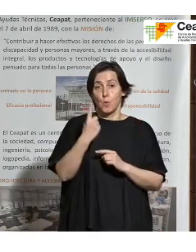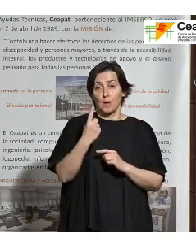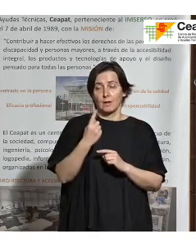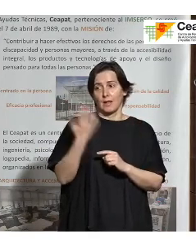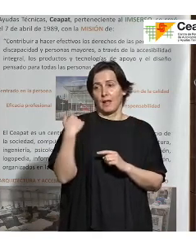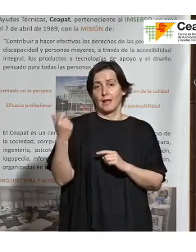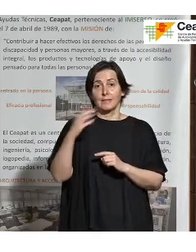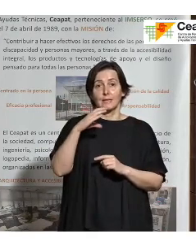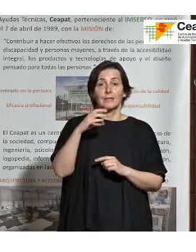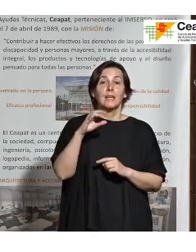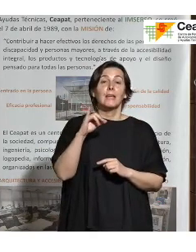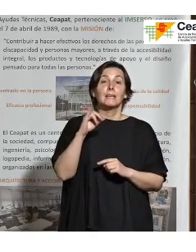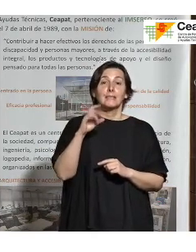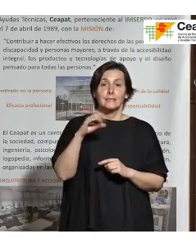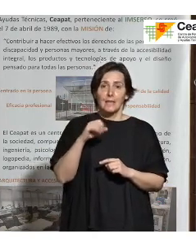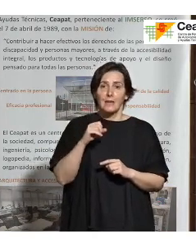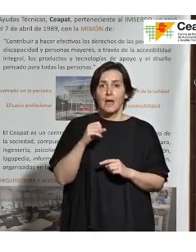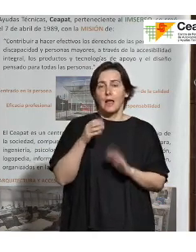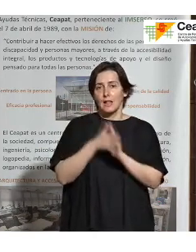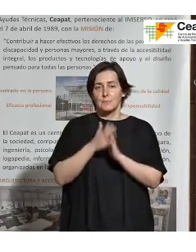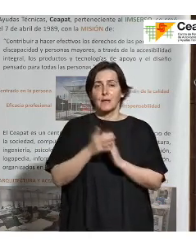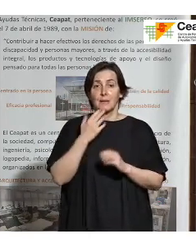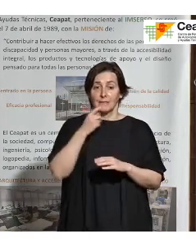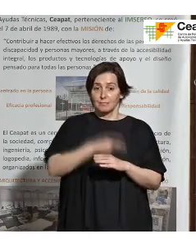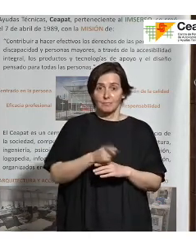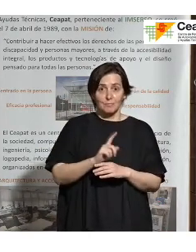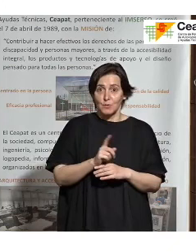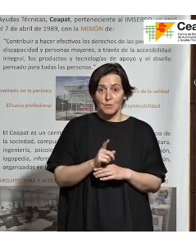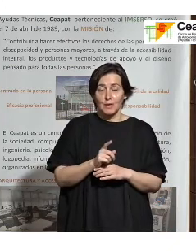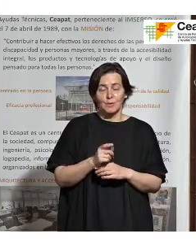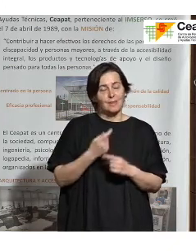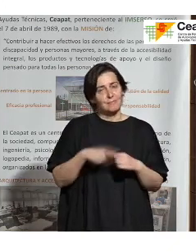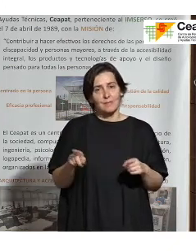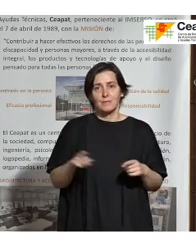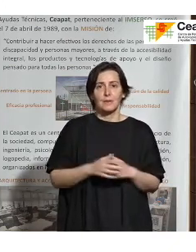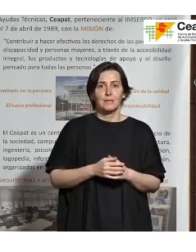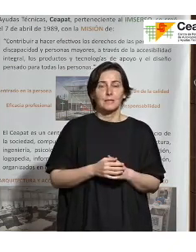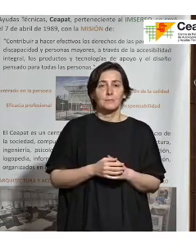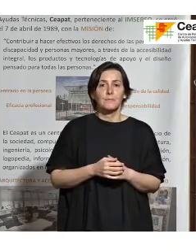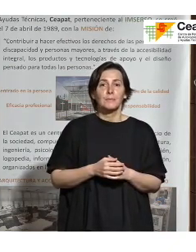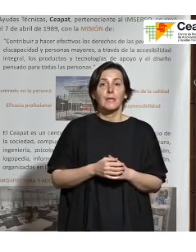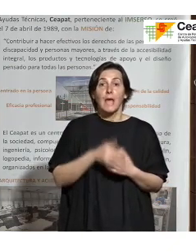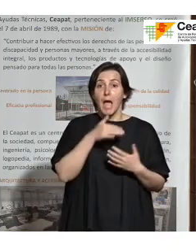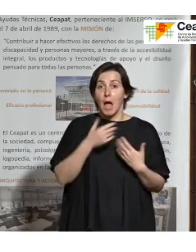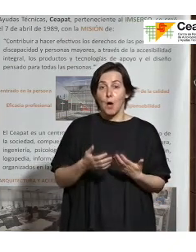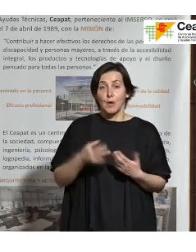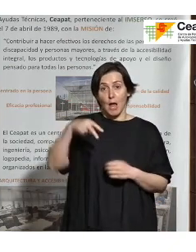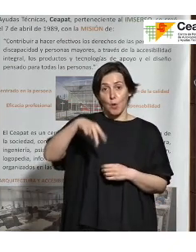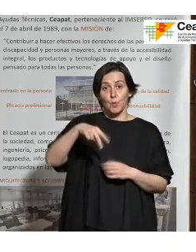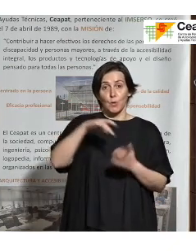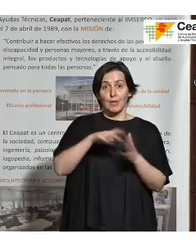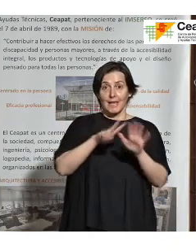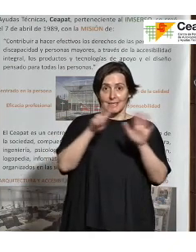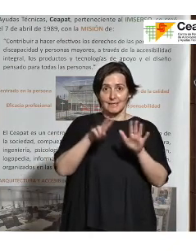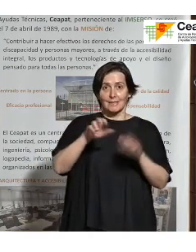muy bien Cristina, pues cuando no es de obligatorio cumplimiento, pues no es lo mismo. Entonces, cuando ahora el 7 de junio Europa